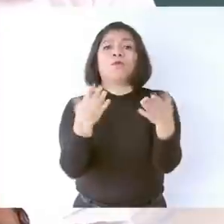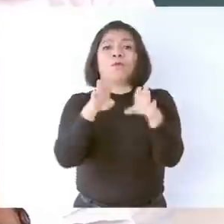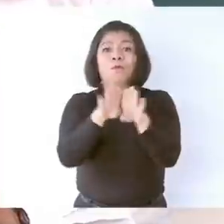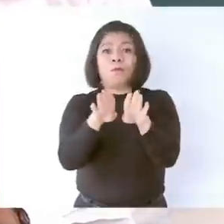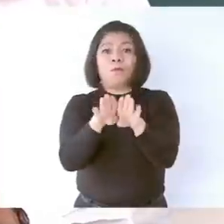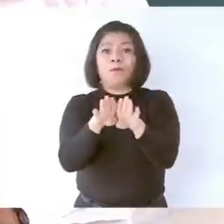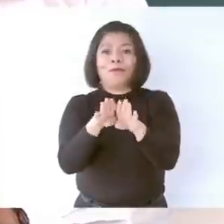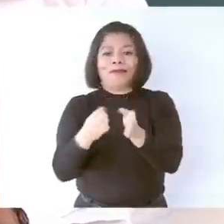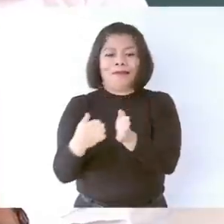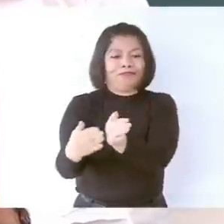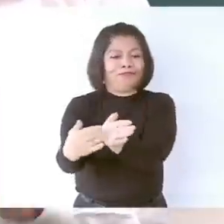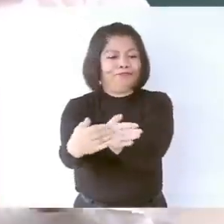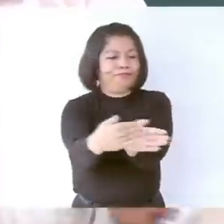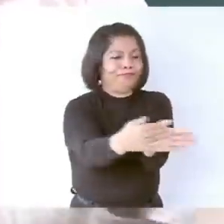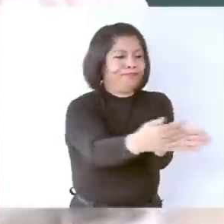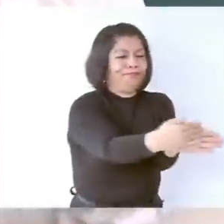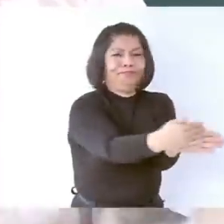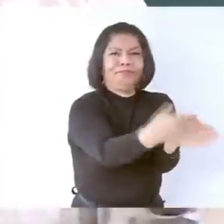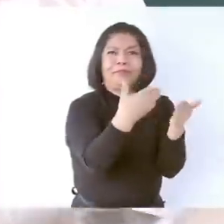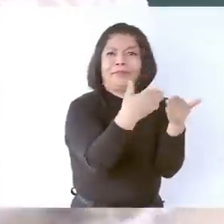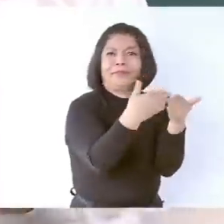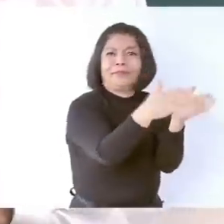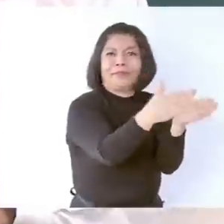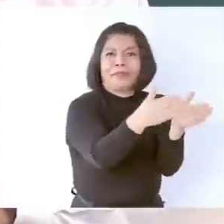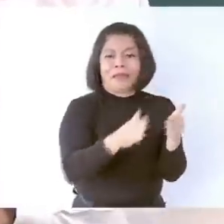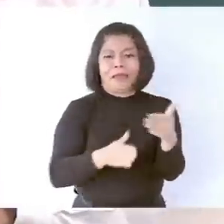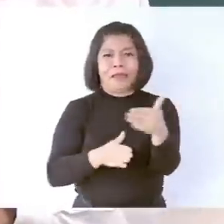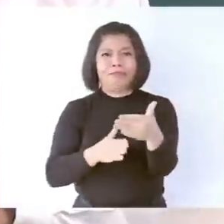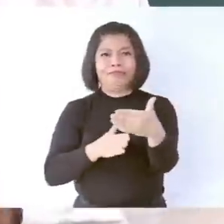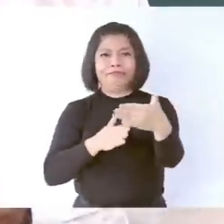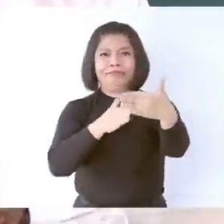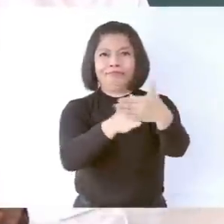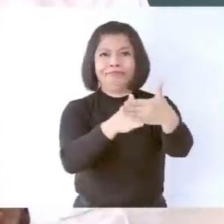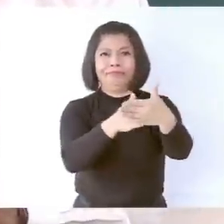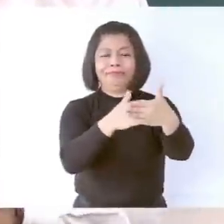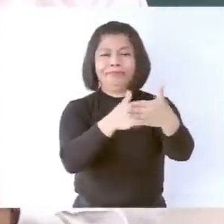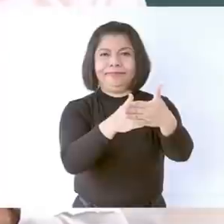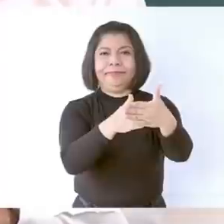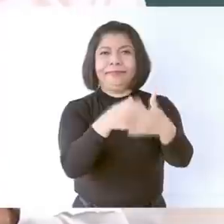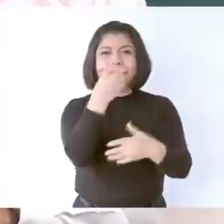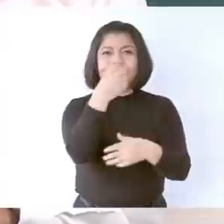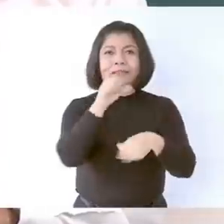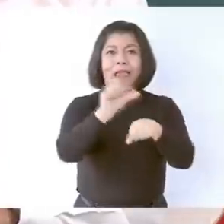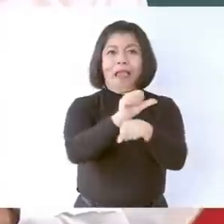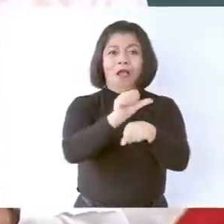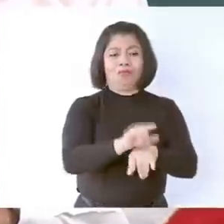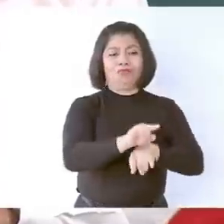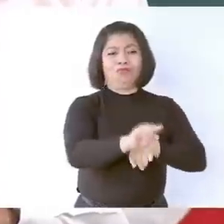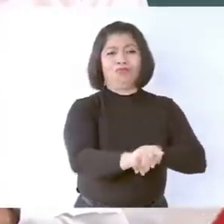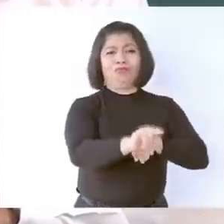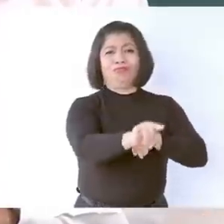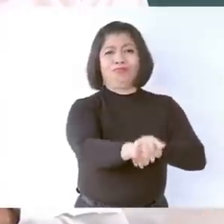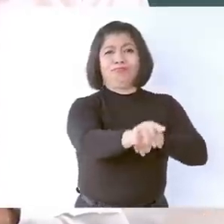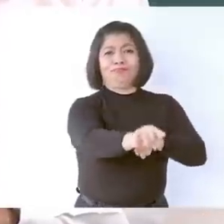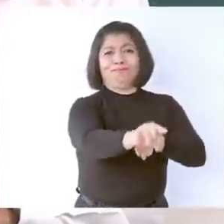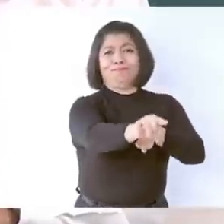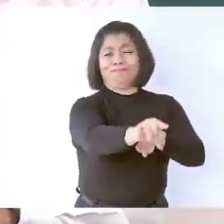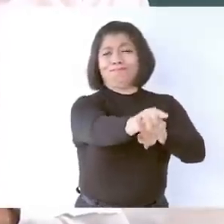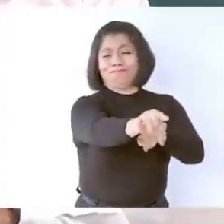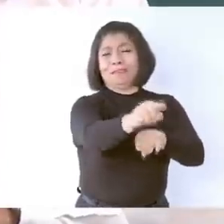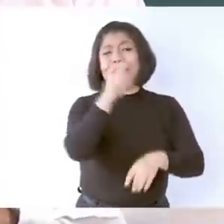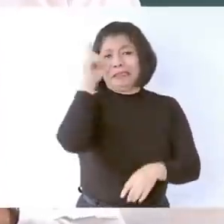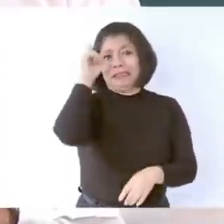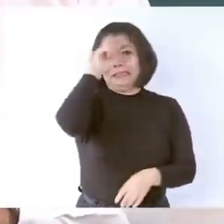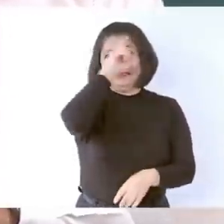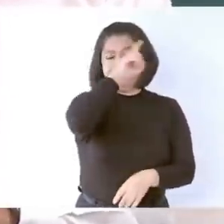viales, congestionamientos incomodidad. Además, teníamos